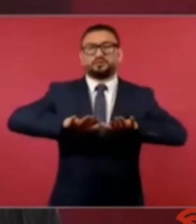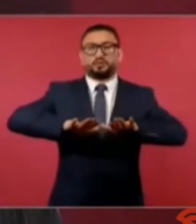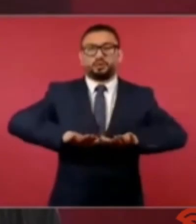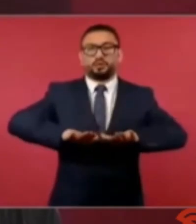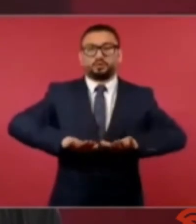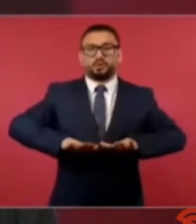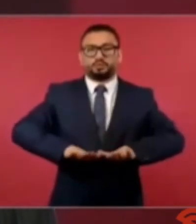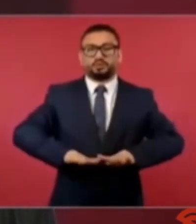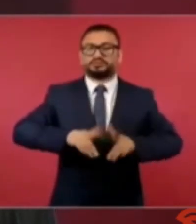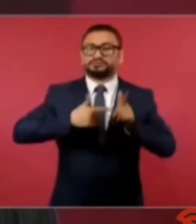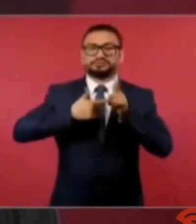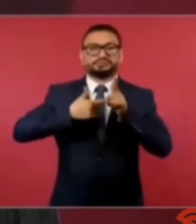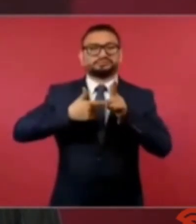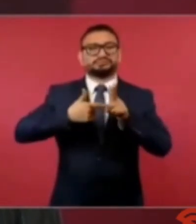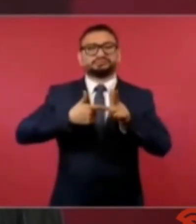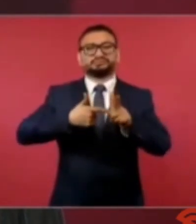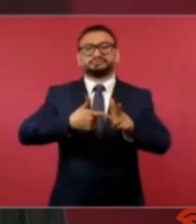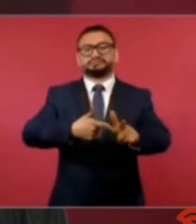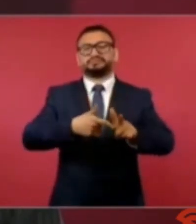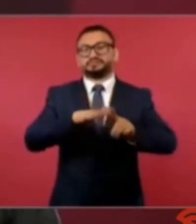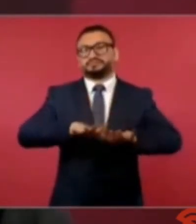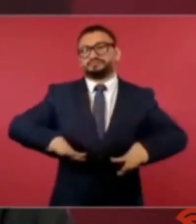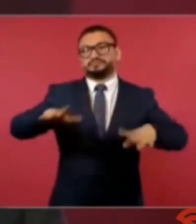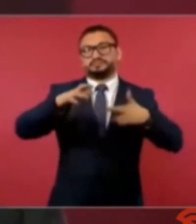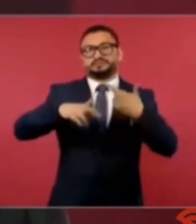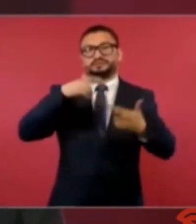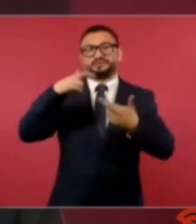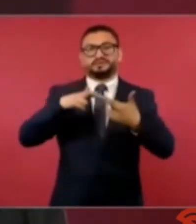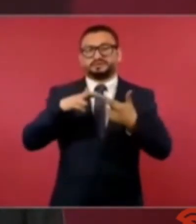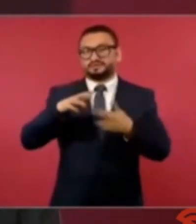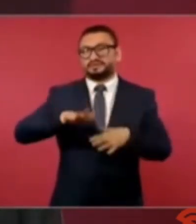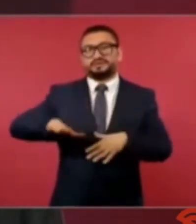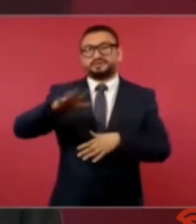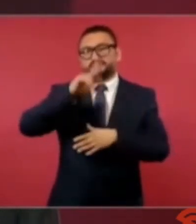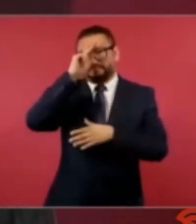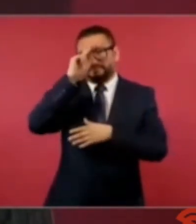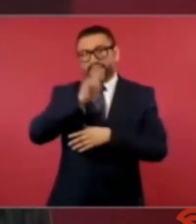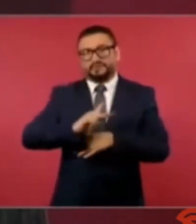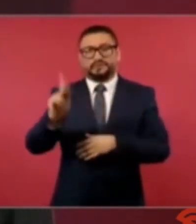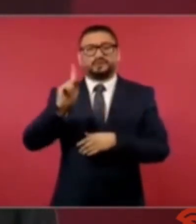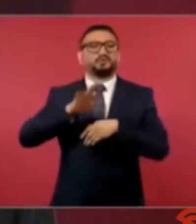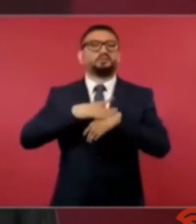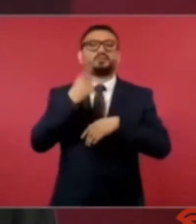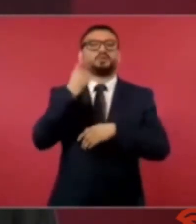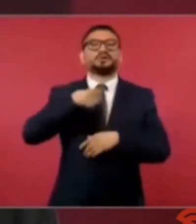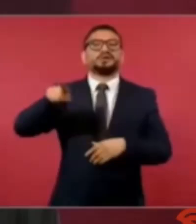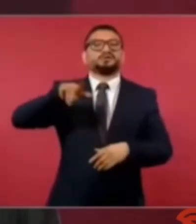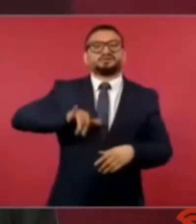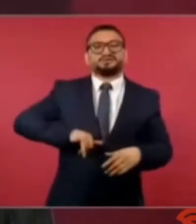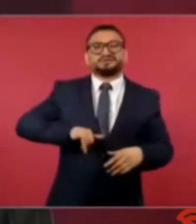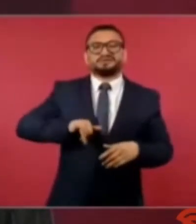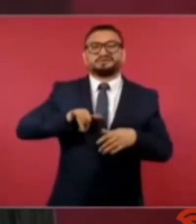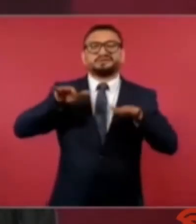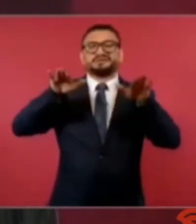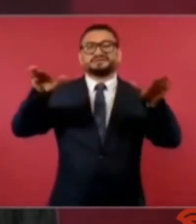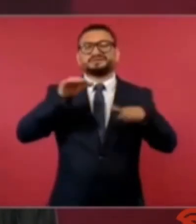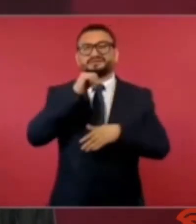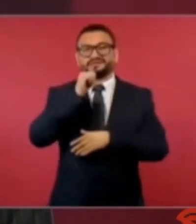permanentes en la región escogieron el peor lugar porque no les interesaba el aeropuerto